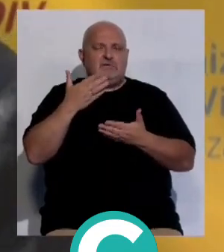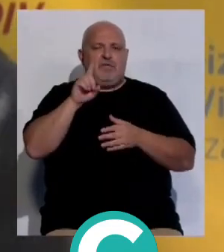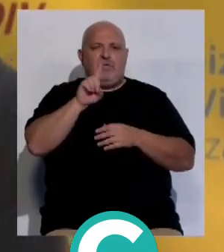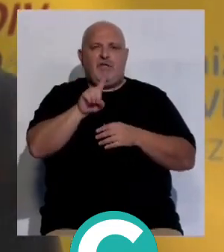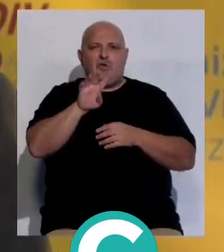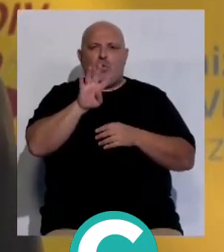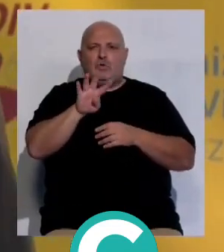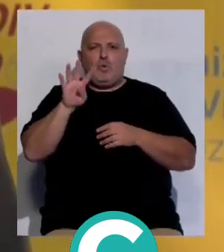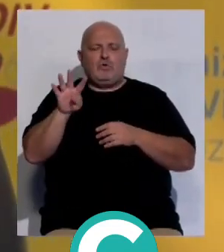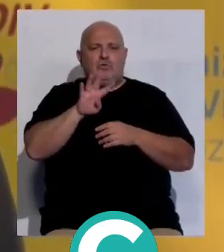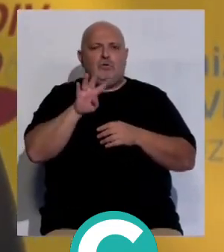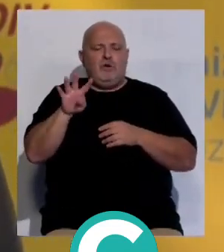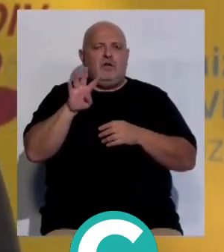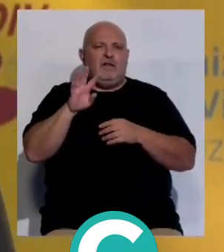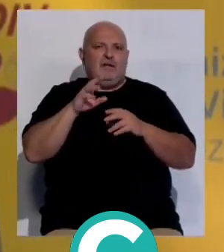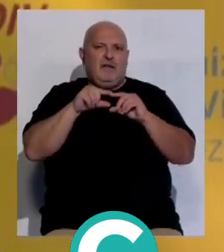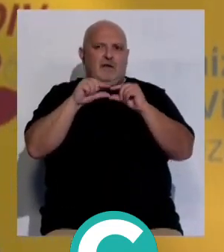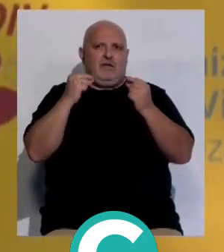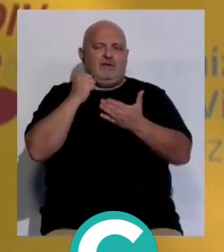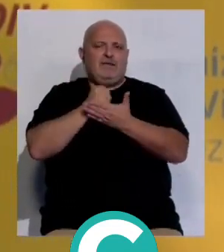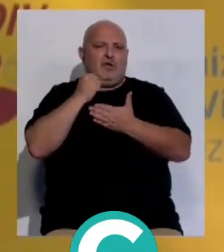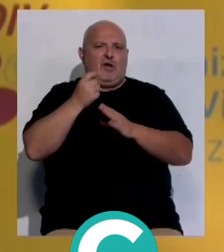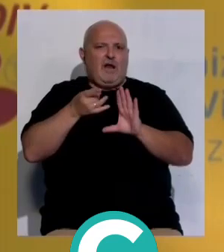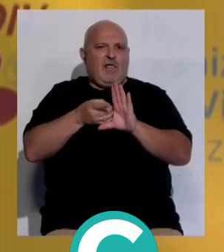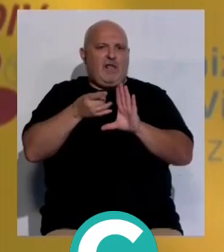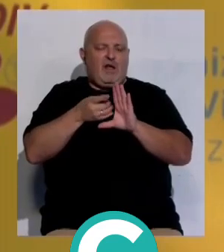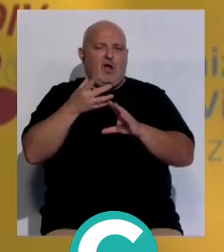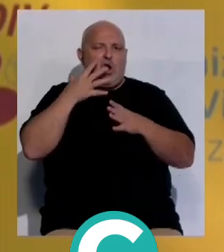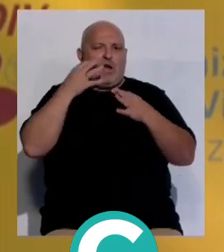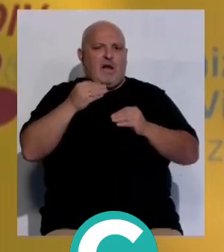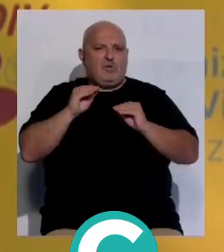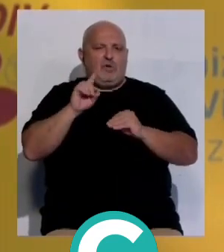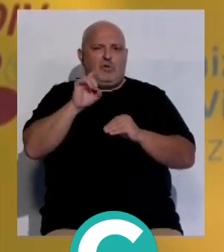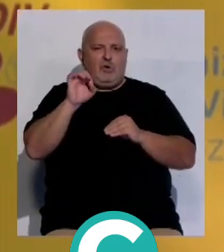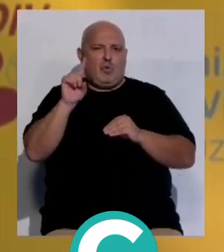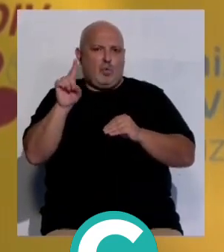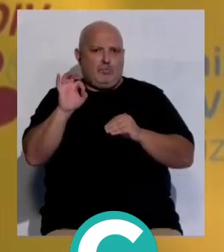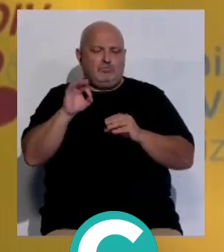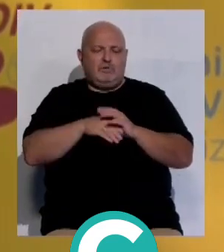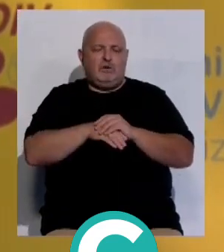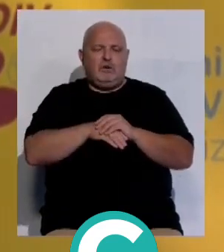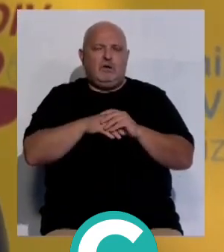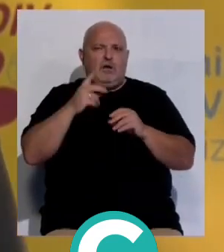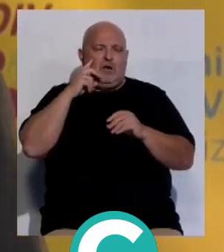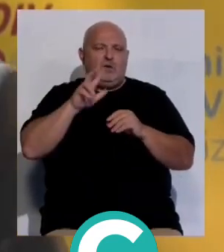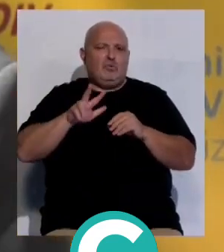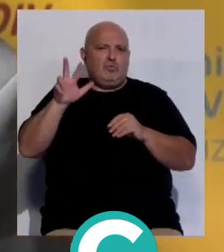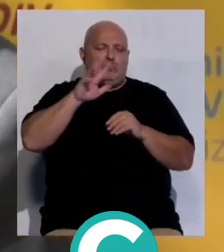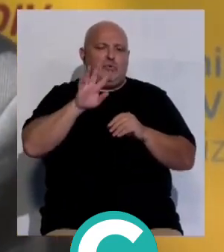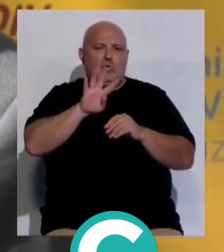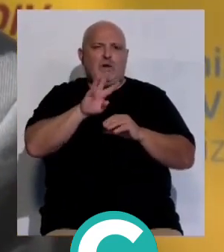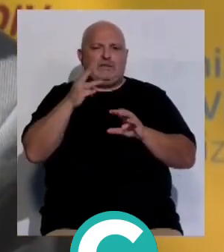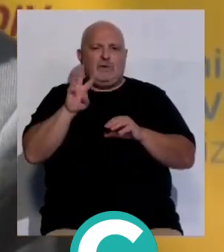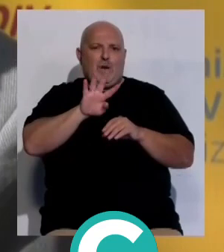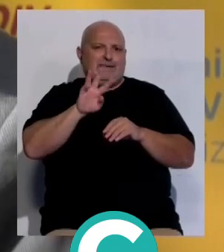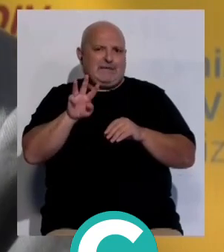144 figuras de calidad, denominaciones de origen 101 e indicaciones geográficas 43,